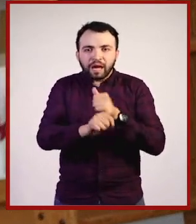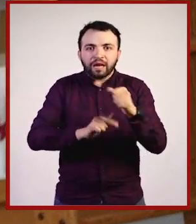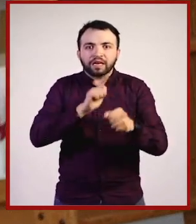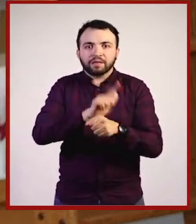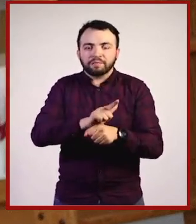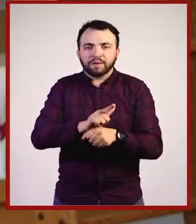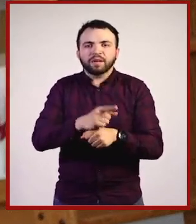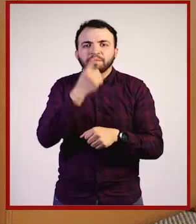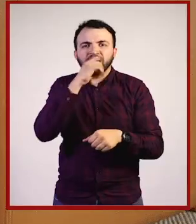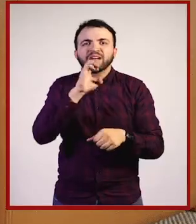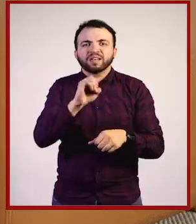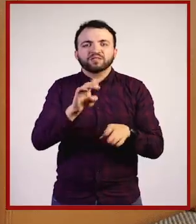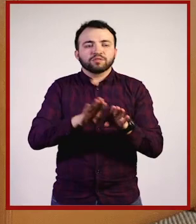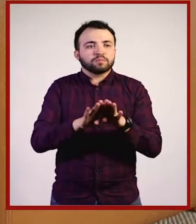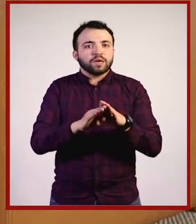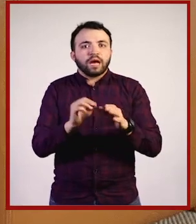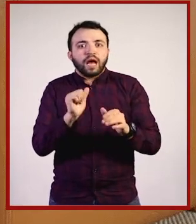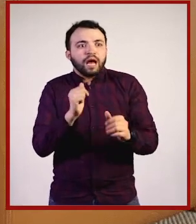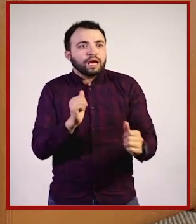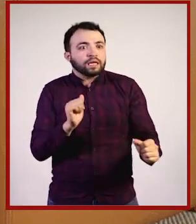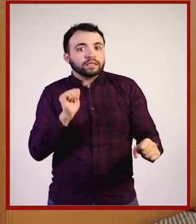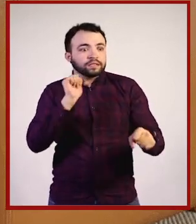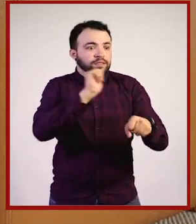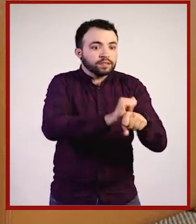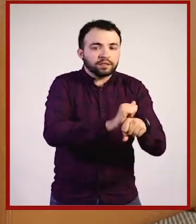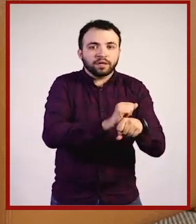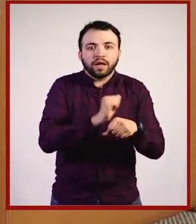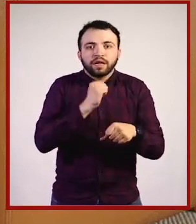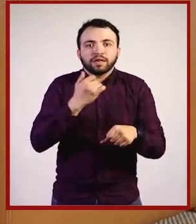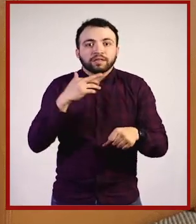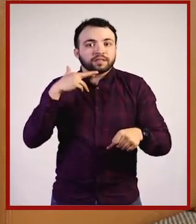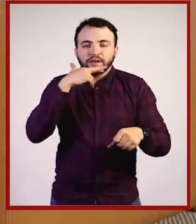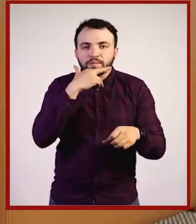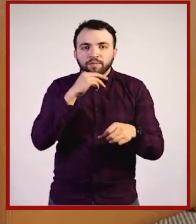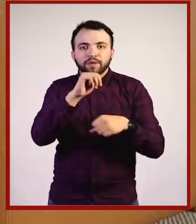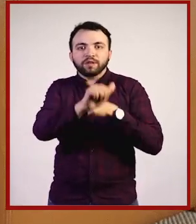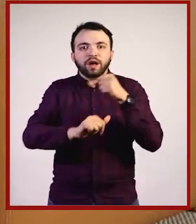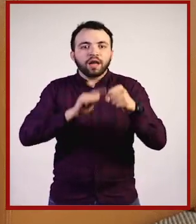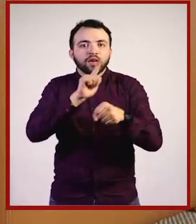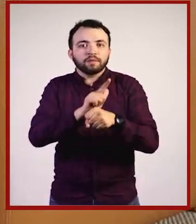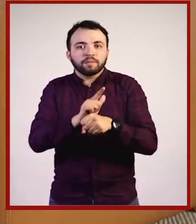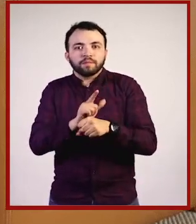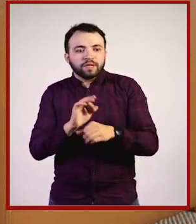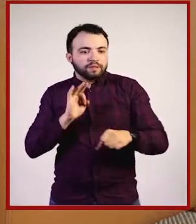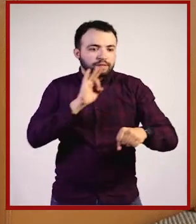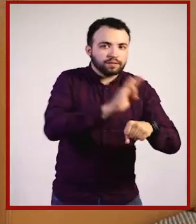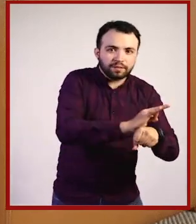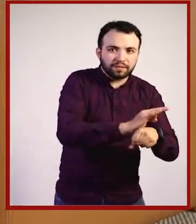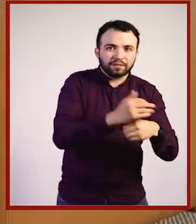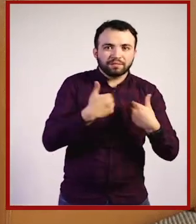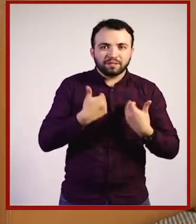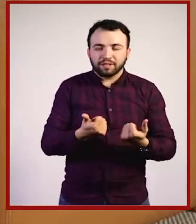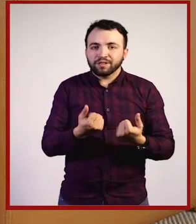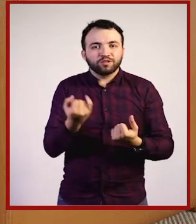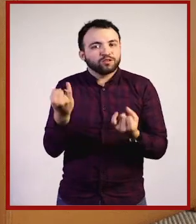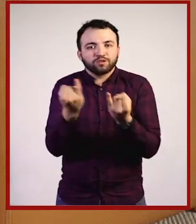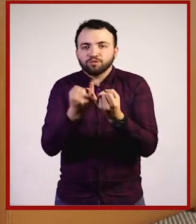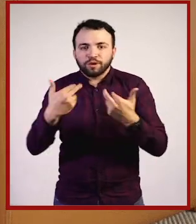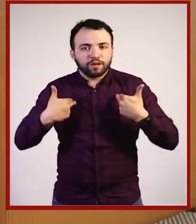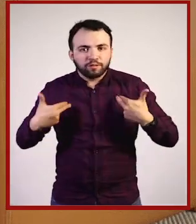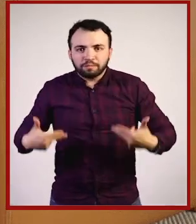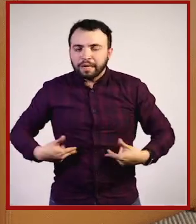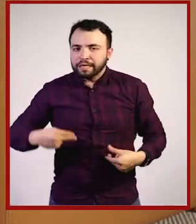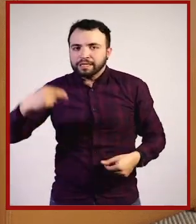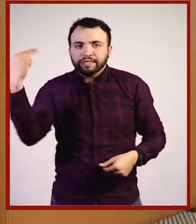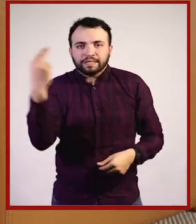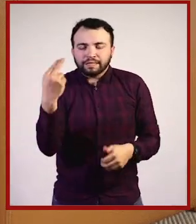las distintas adversidades. Entonces, el ser humano necesita de la compañía. Y lo sabemos de